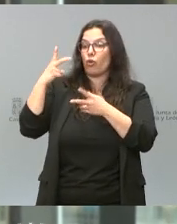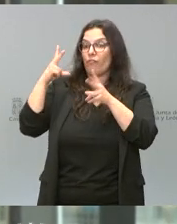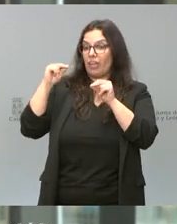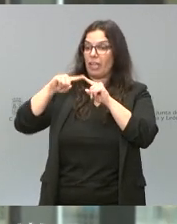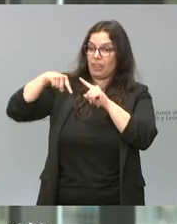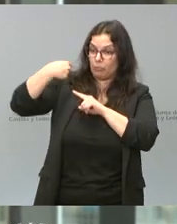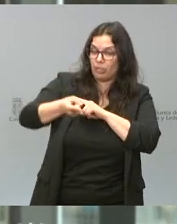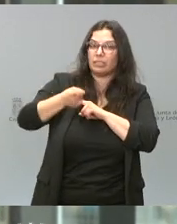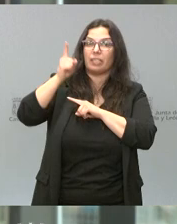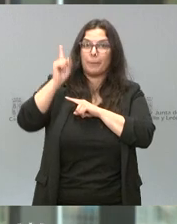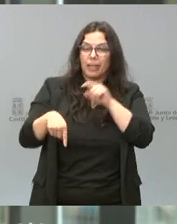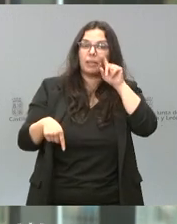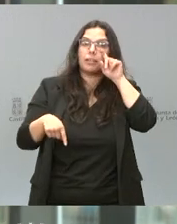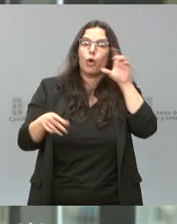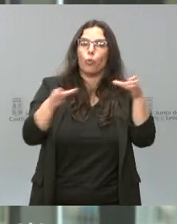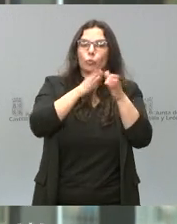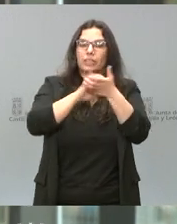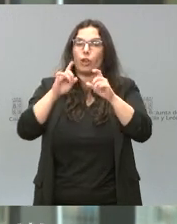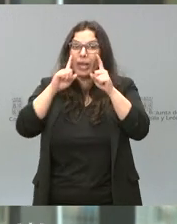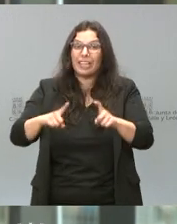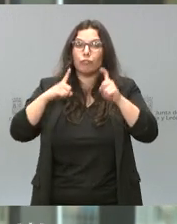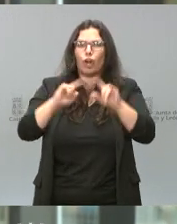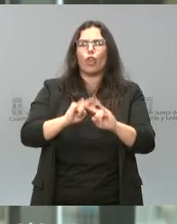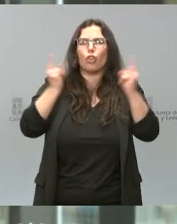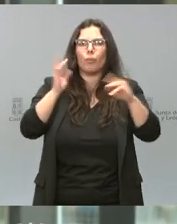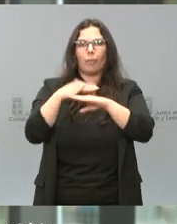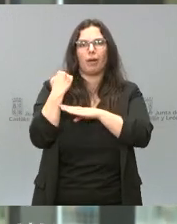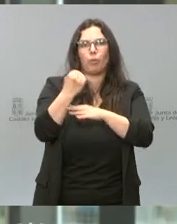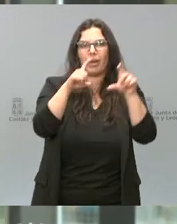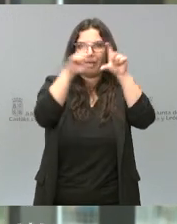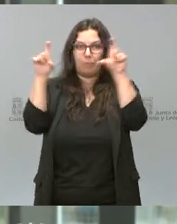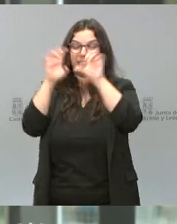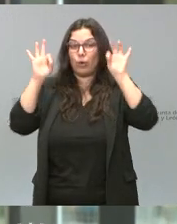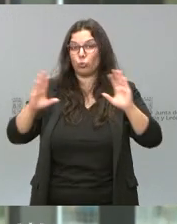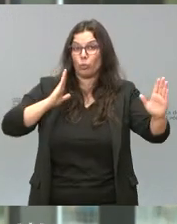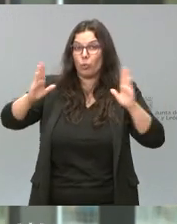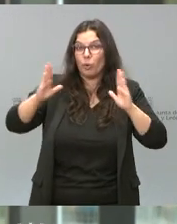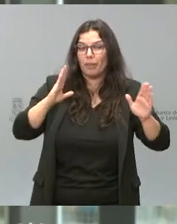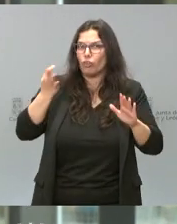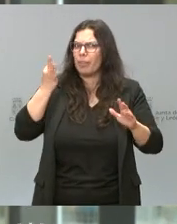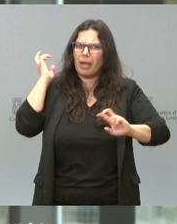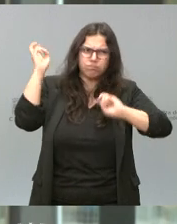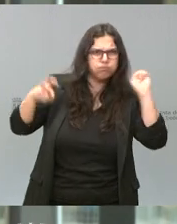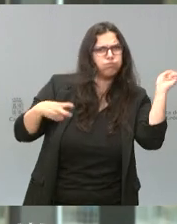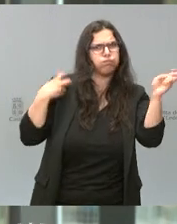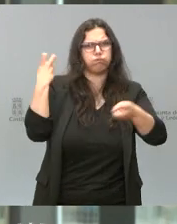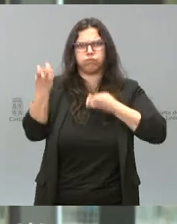la Junta de Castilla y León ha redoblado esfuerzos para dar apoyo a las empresas, en un momento en el que tuvimos que reinventarnos,